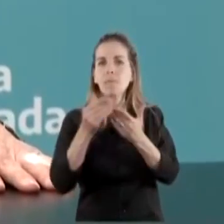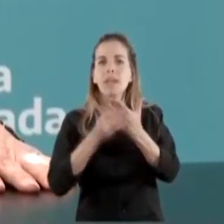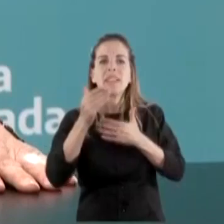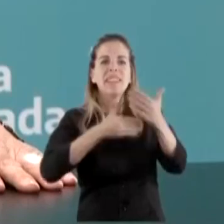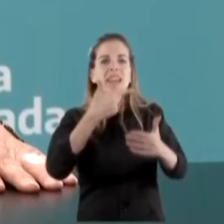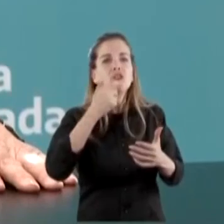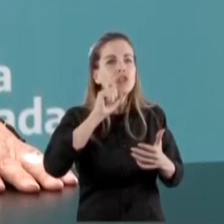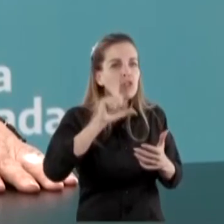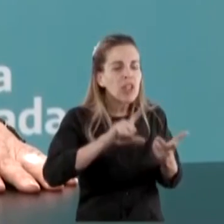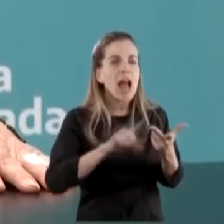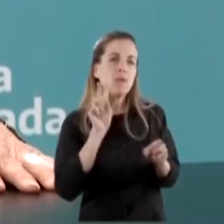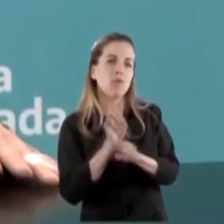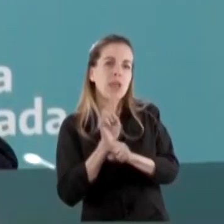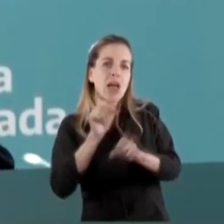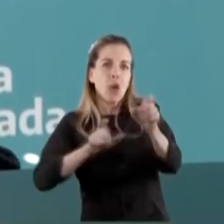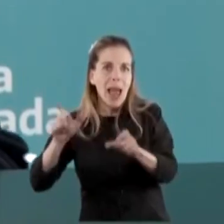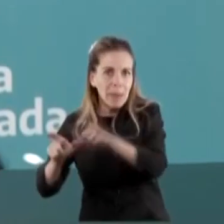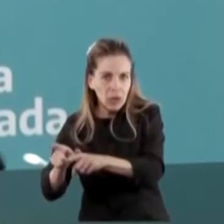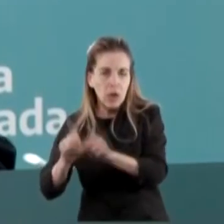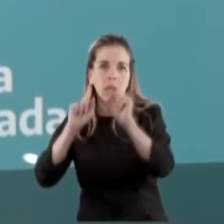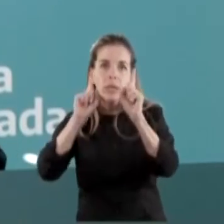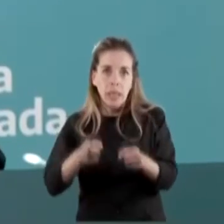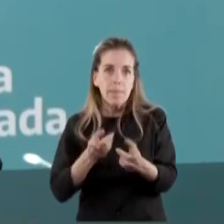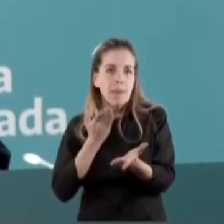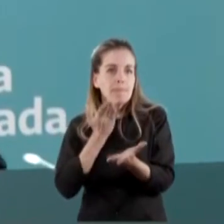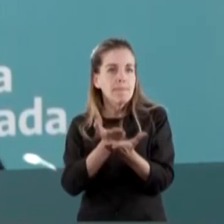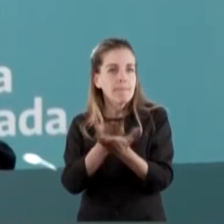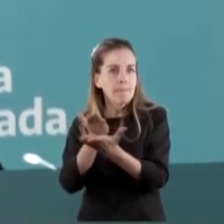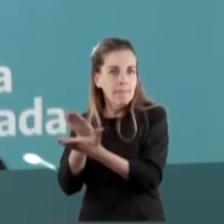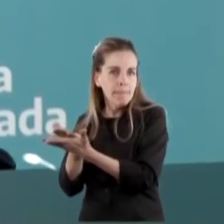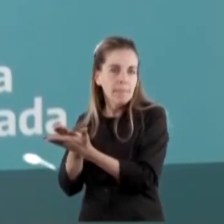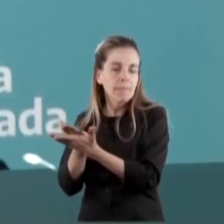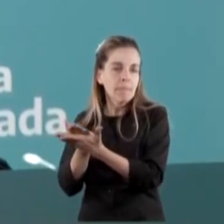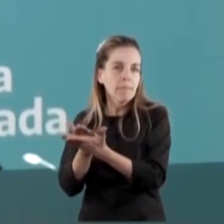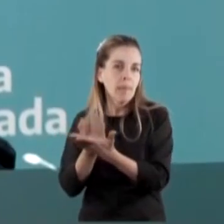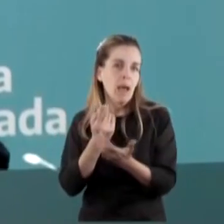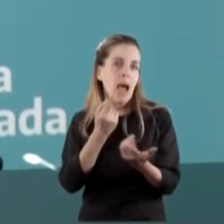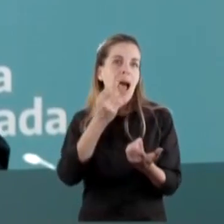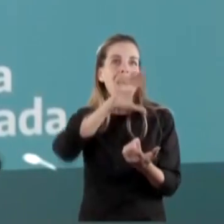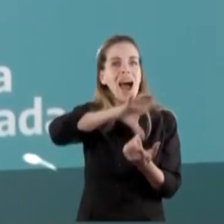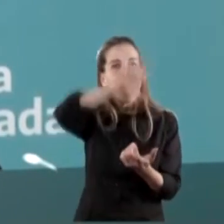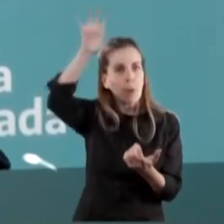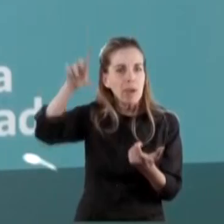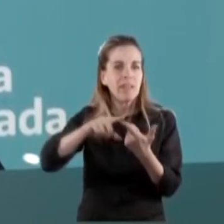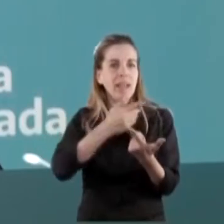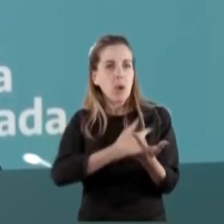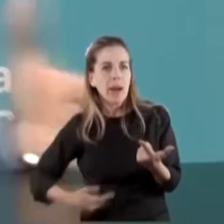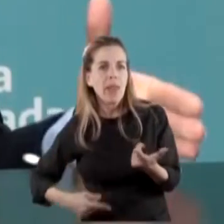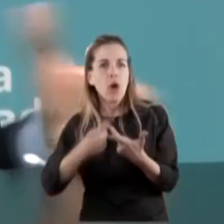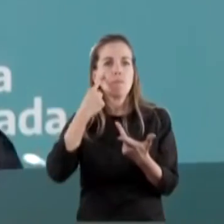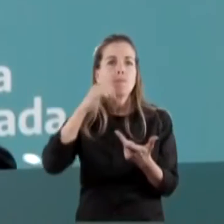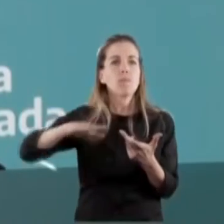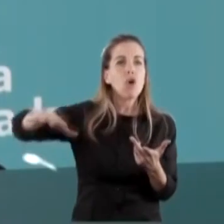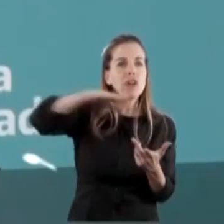cuidando a los beneficiarios y pidiéndole también acompañamiento a cada provincia y a cada municipio para